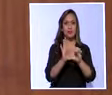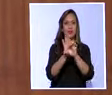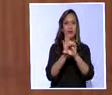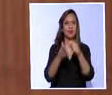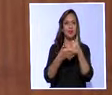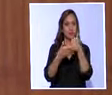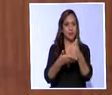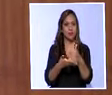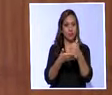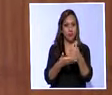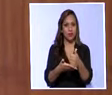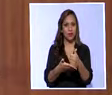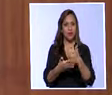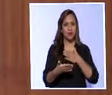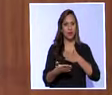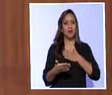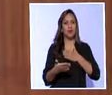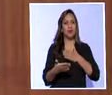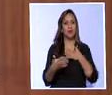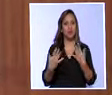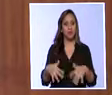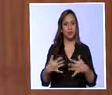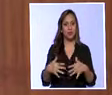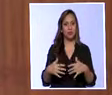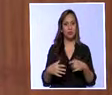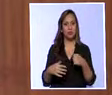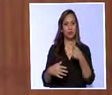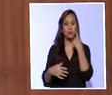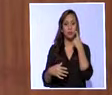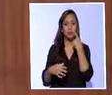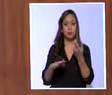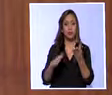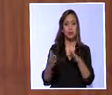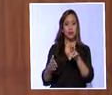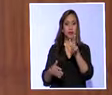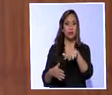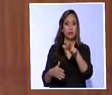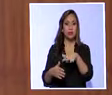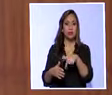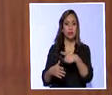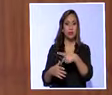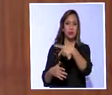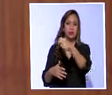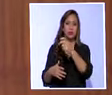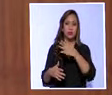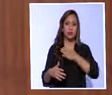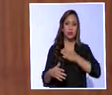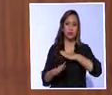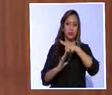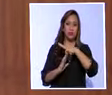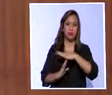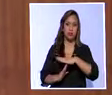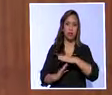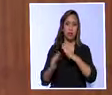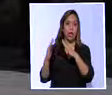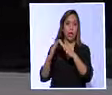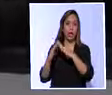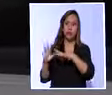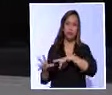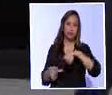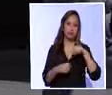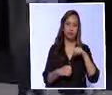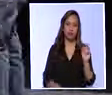nos iba a favorecer y bueno, falleció mi papi hace tres meses, pero fue tranquilo sabiendo que ya no lo iban a quitar de su casa.